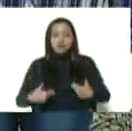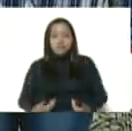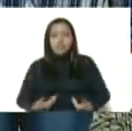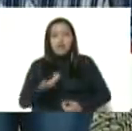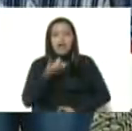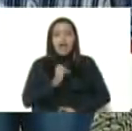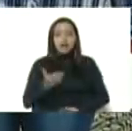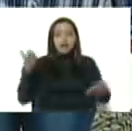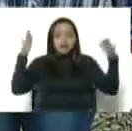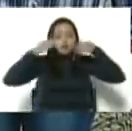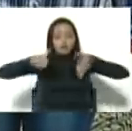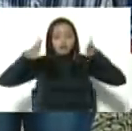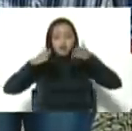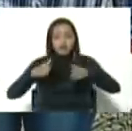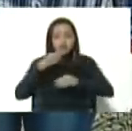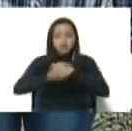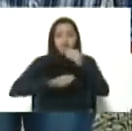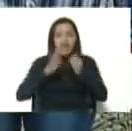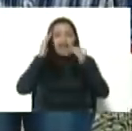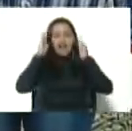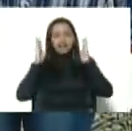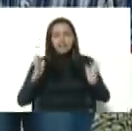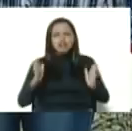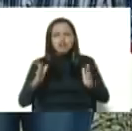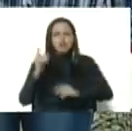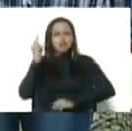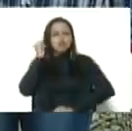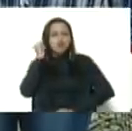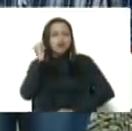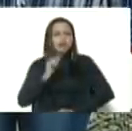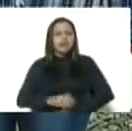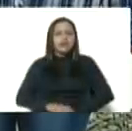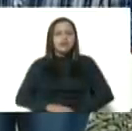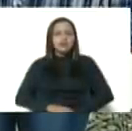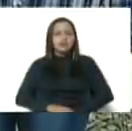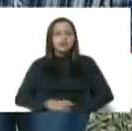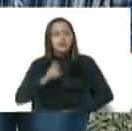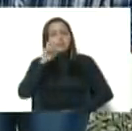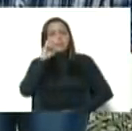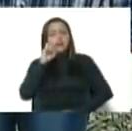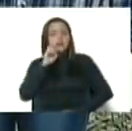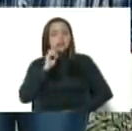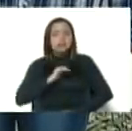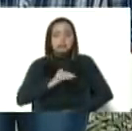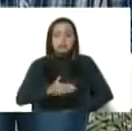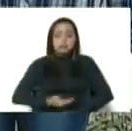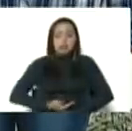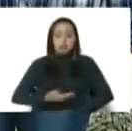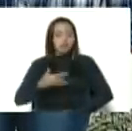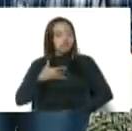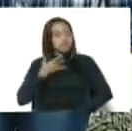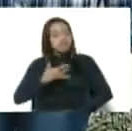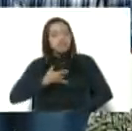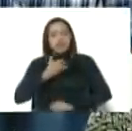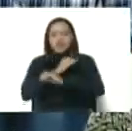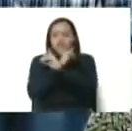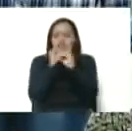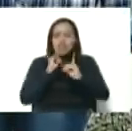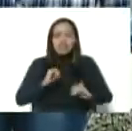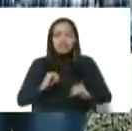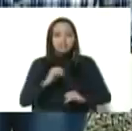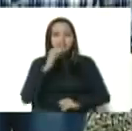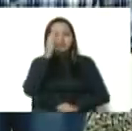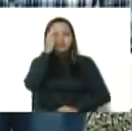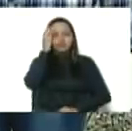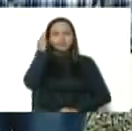orientaciones a atender nuestras mujeres parto oriental. Yo me siento realmente feliz que